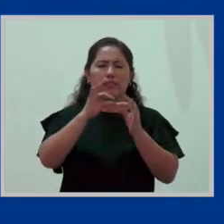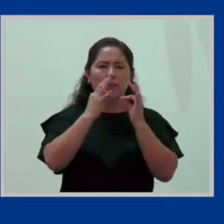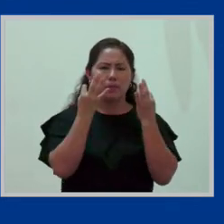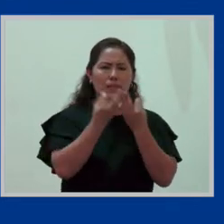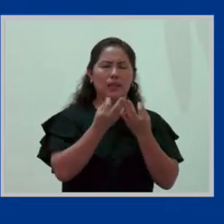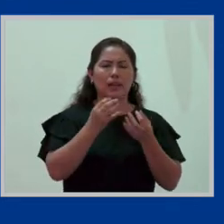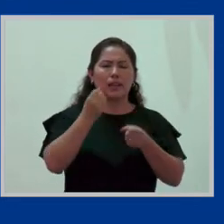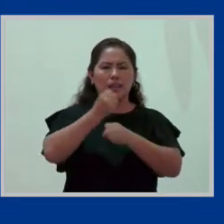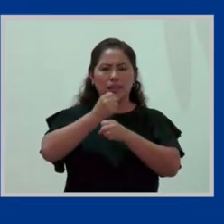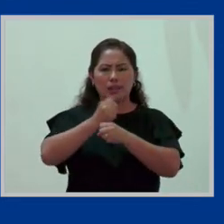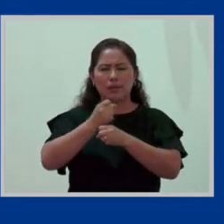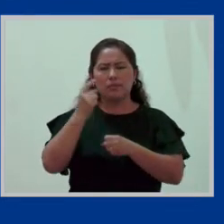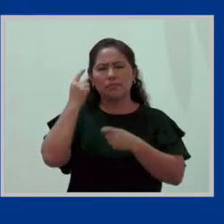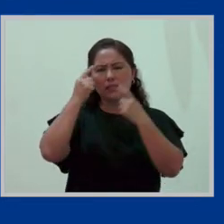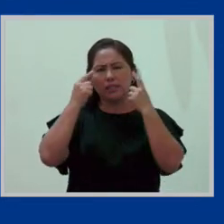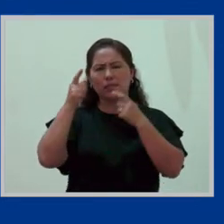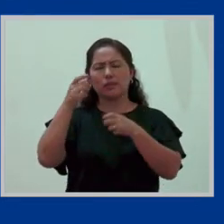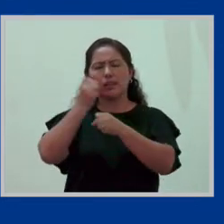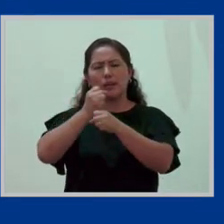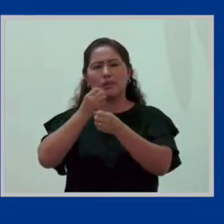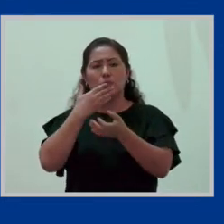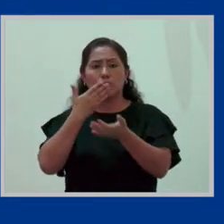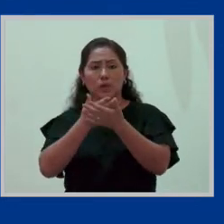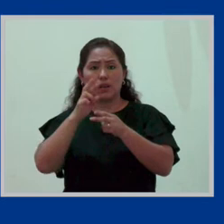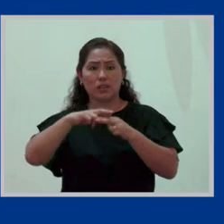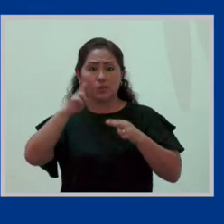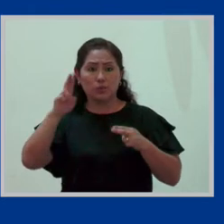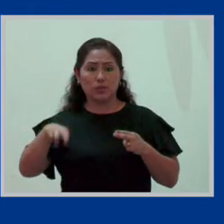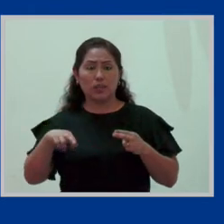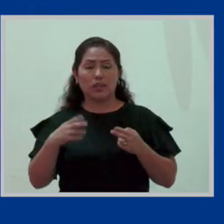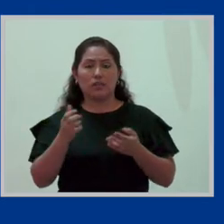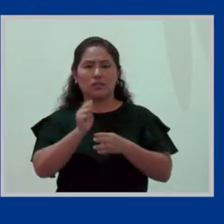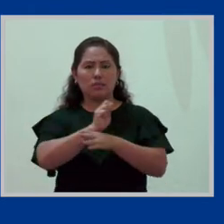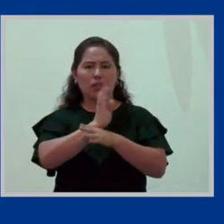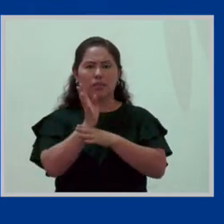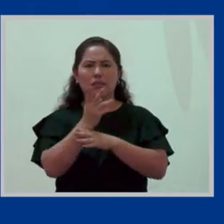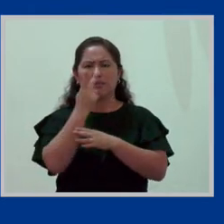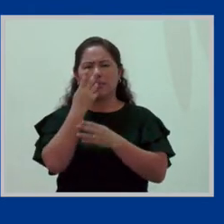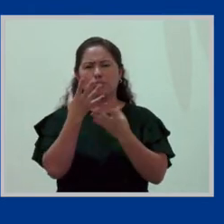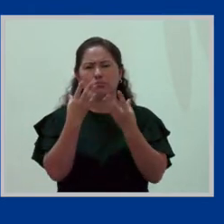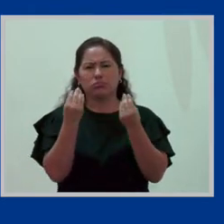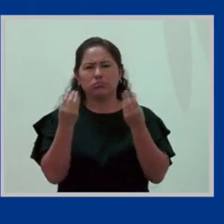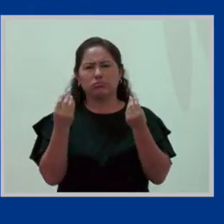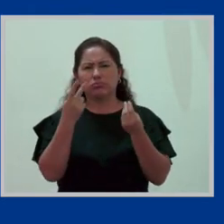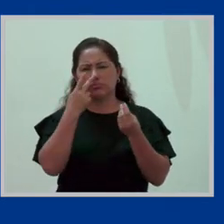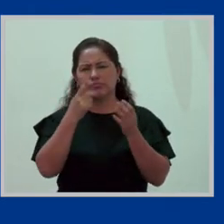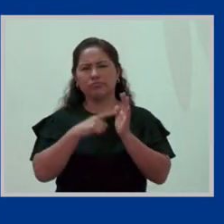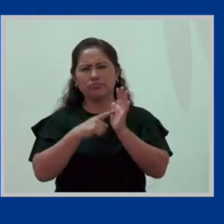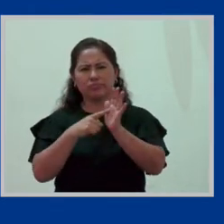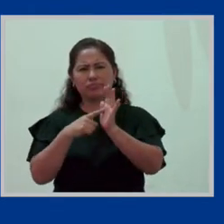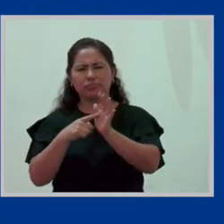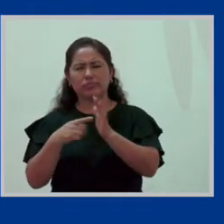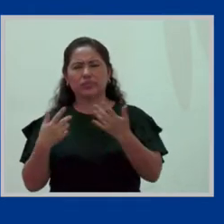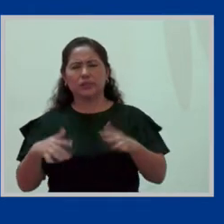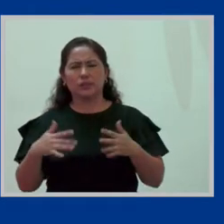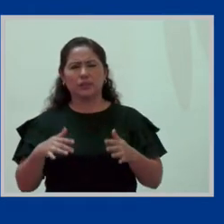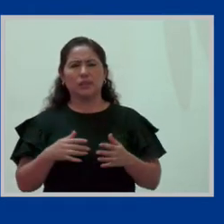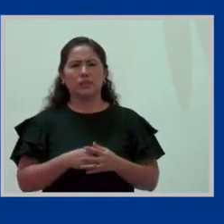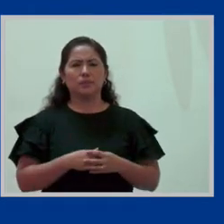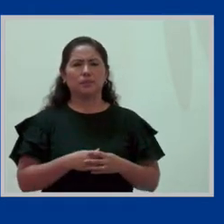pensando en un trabajo por resultados. La pandemia nos dejó muchas lecciones y sin embargo, pues, muchas